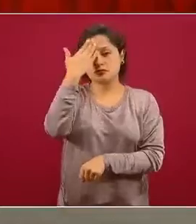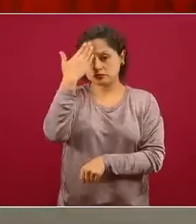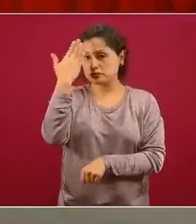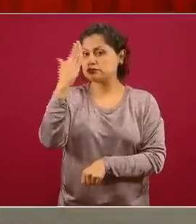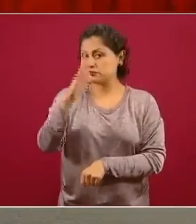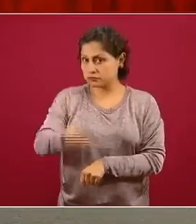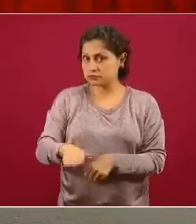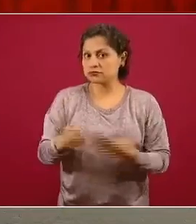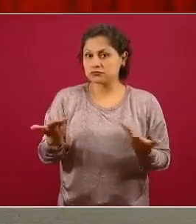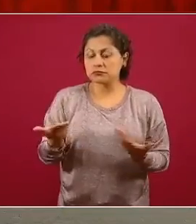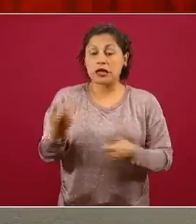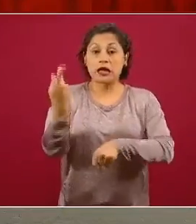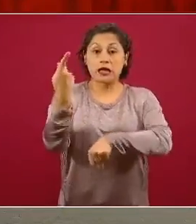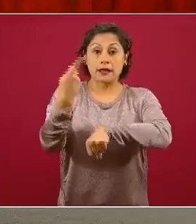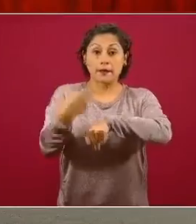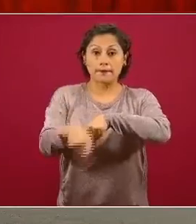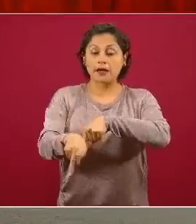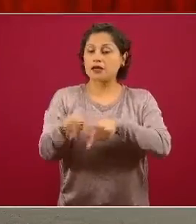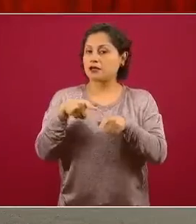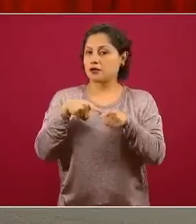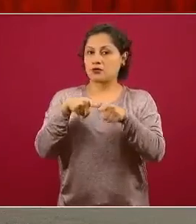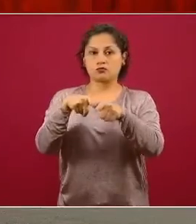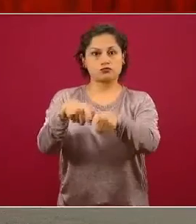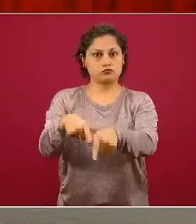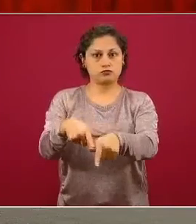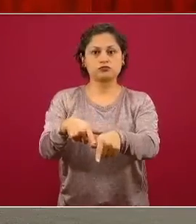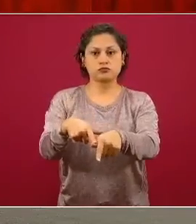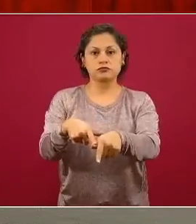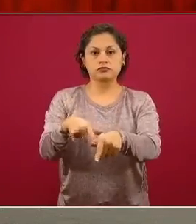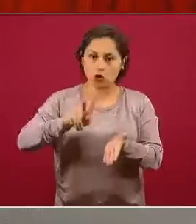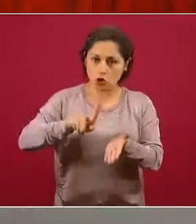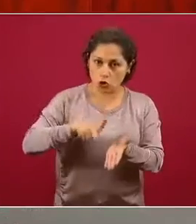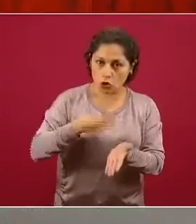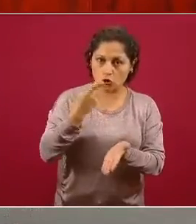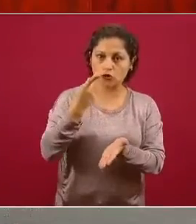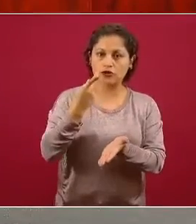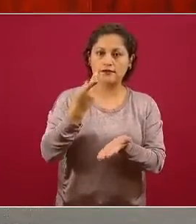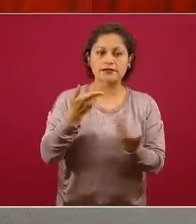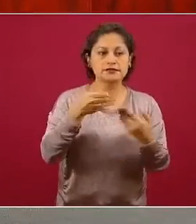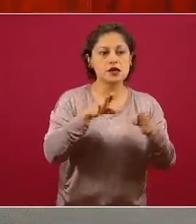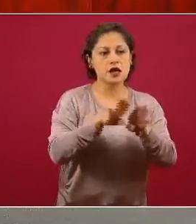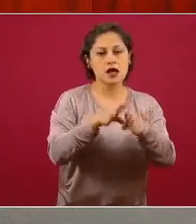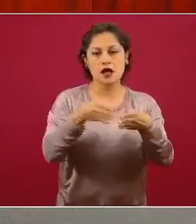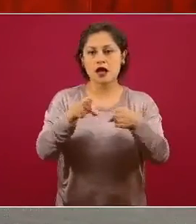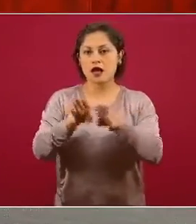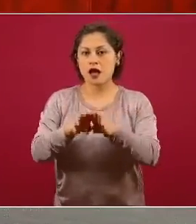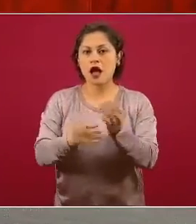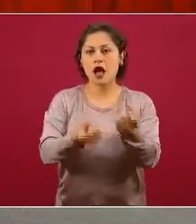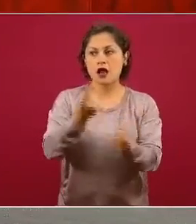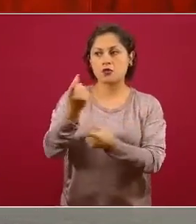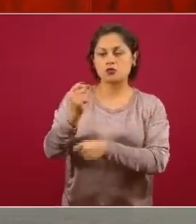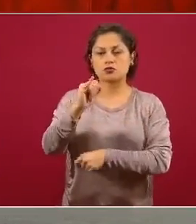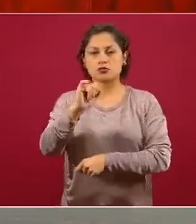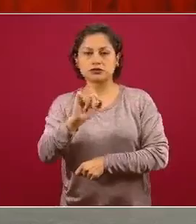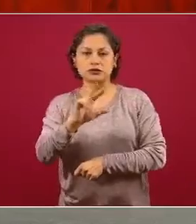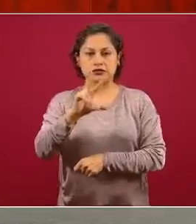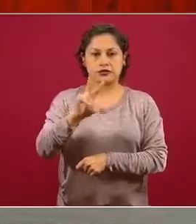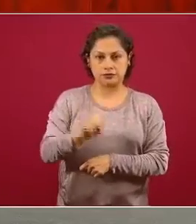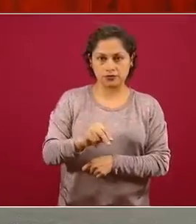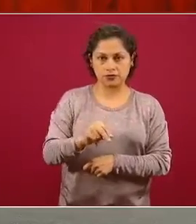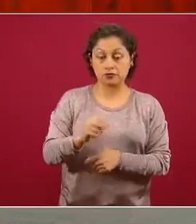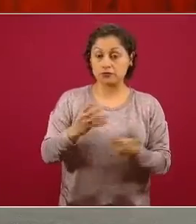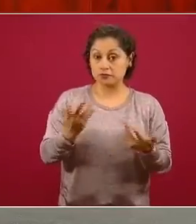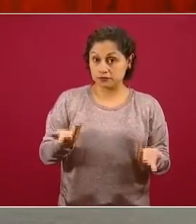ocurre y nadie debe llamarse a sorpresa de que esto pueda ocurrir. La evidencia nos muestra que hasta el momento